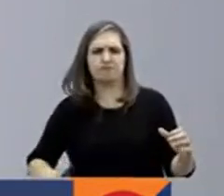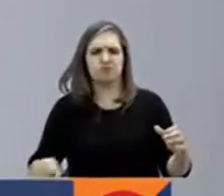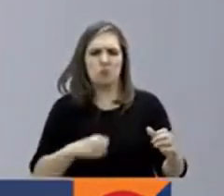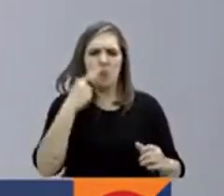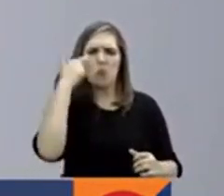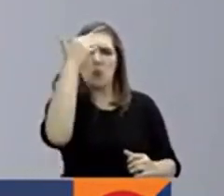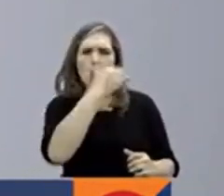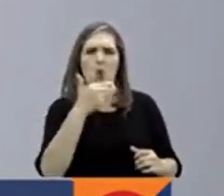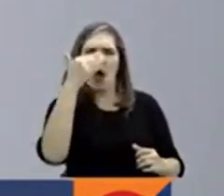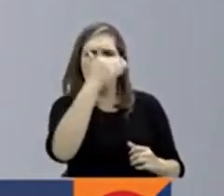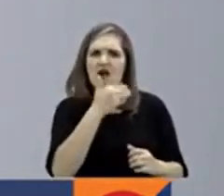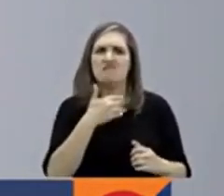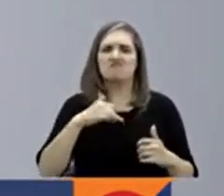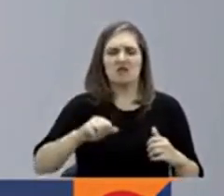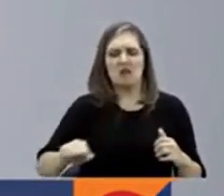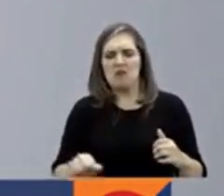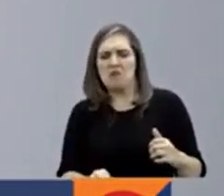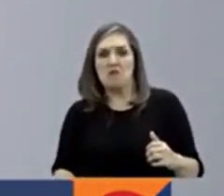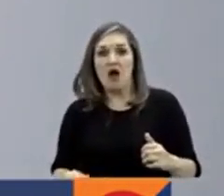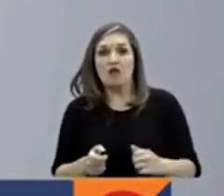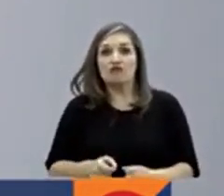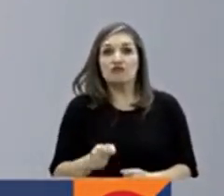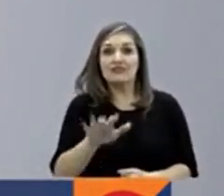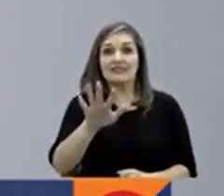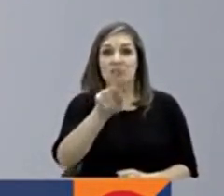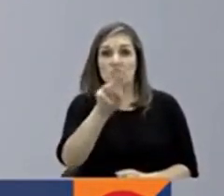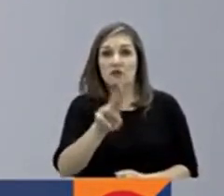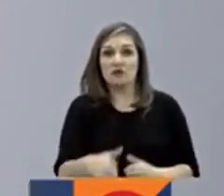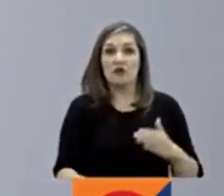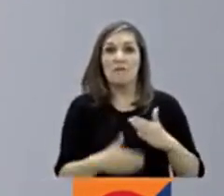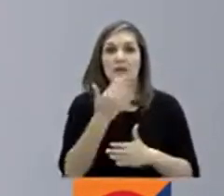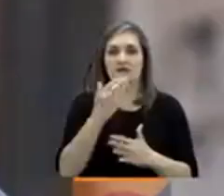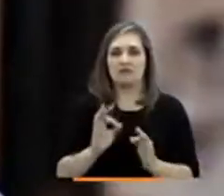sobresaturado. ...temporada que será el 5 de marzo en Bahrein.